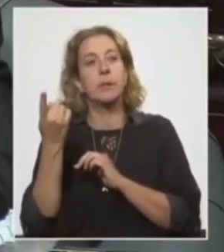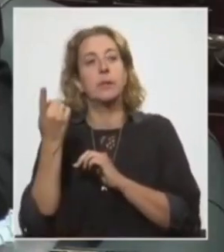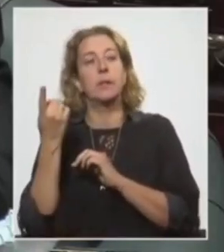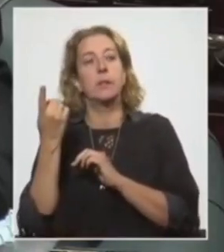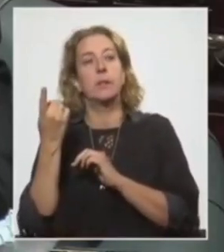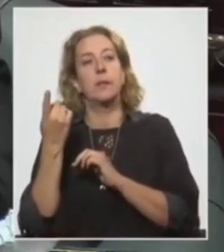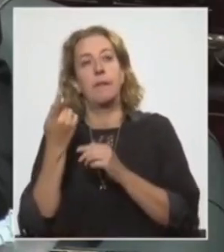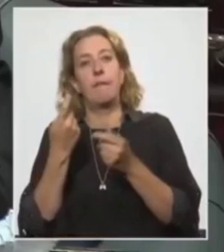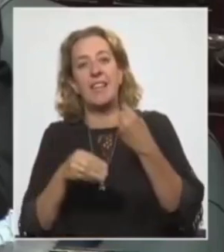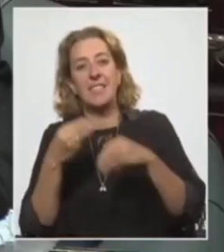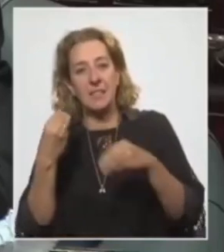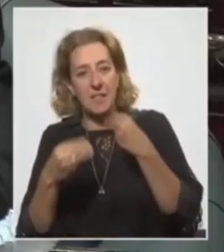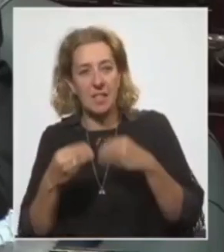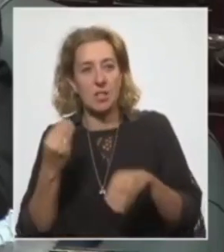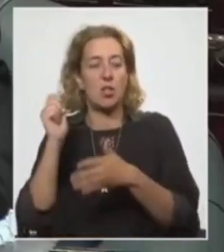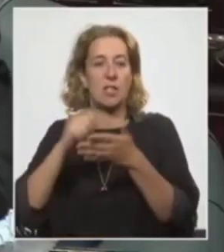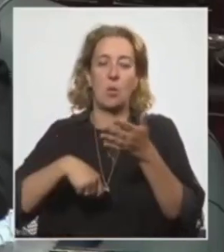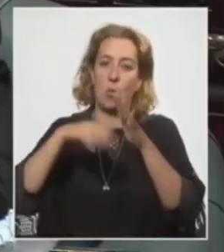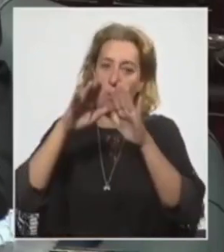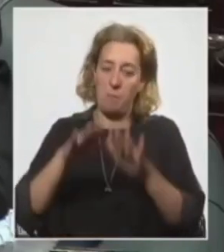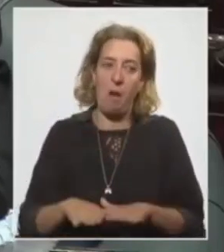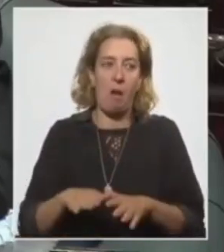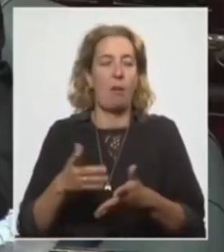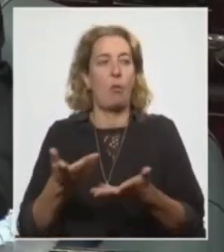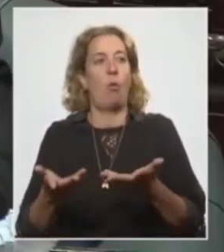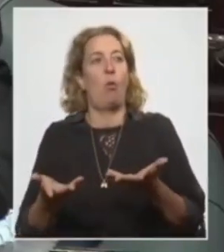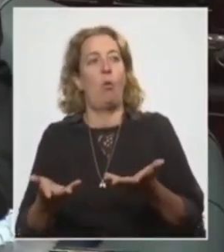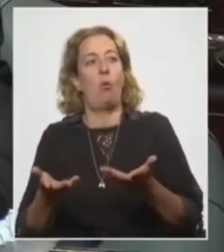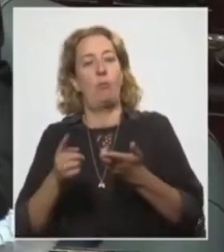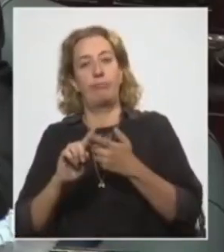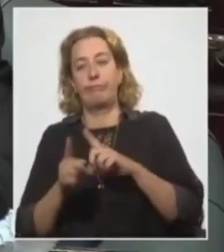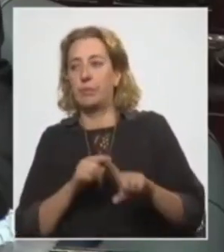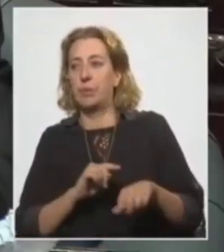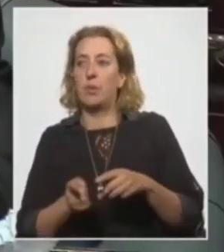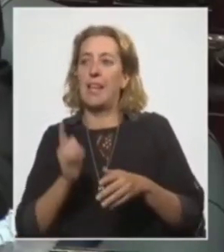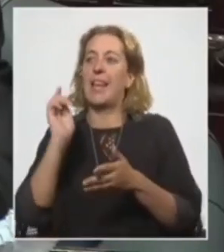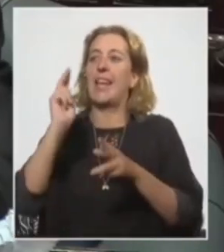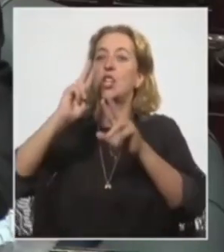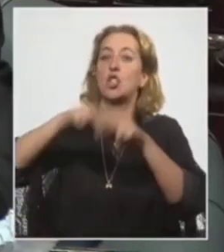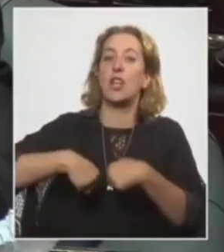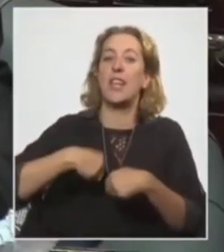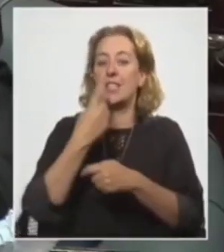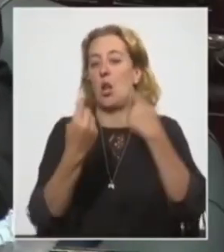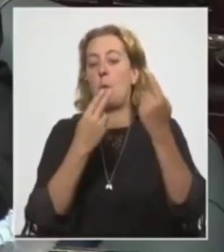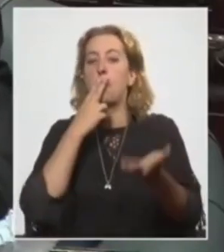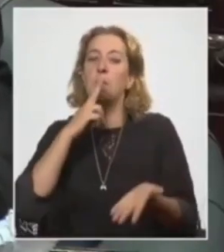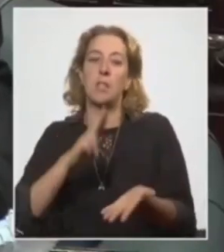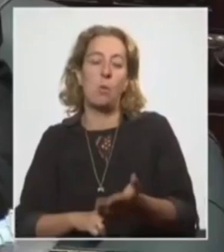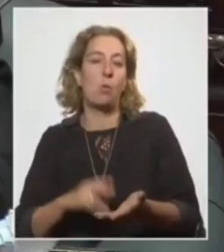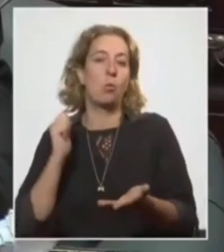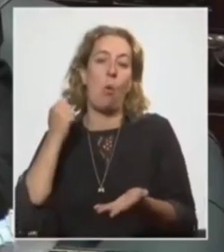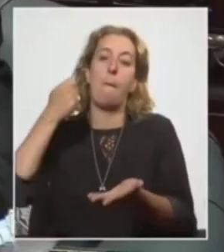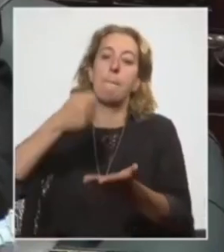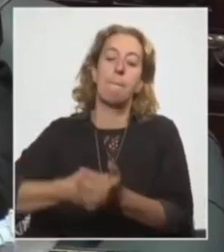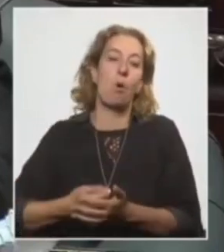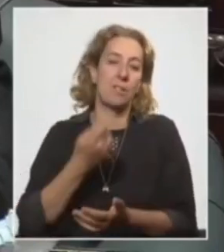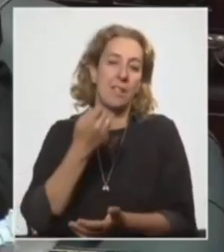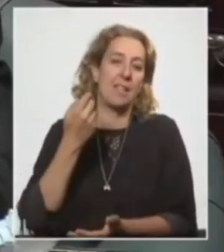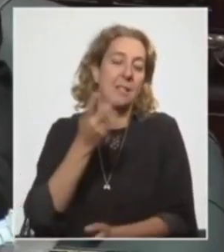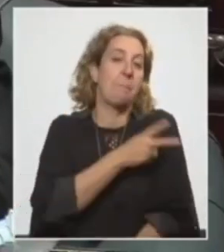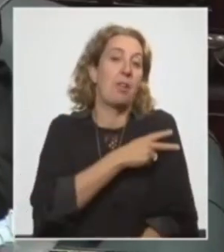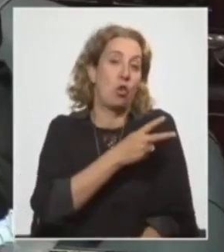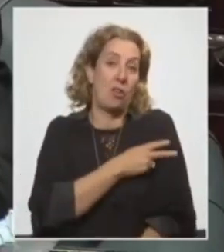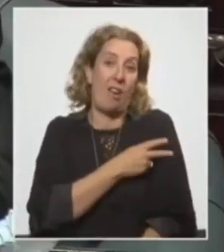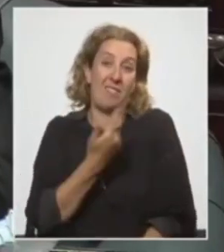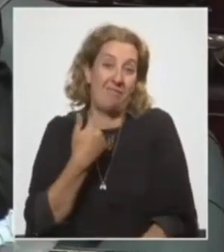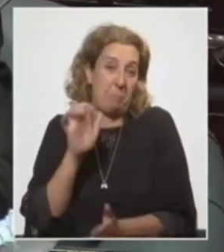la flexibilización del seguro de paro, que tenía que ver con la exoneración de algunos tributos o aportes patronales en algunos segmentos de empresas